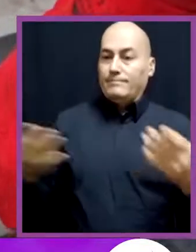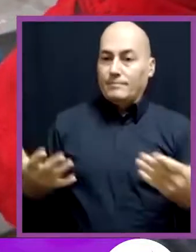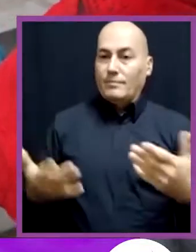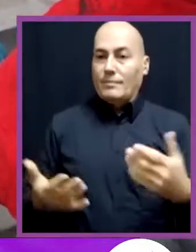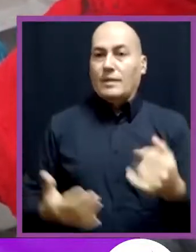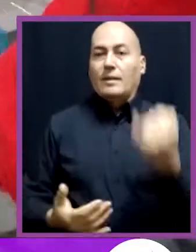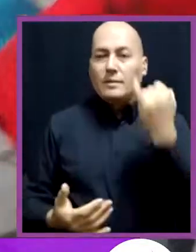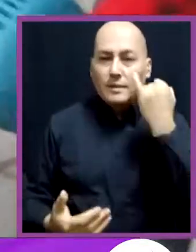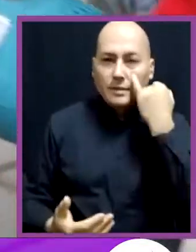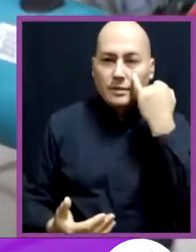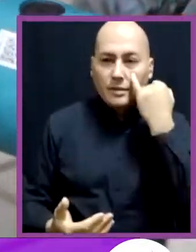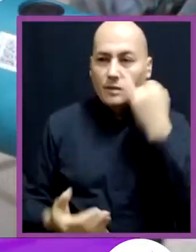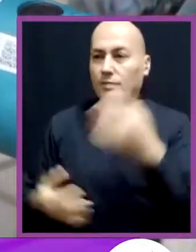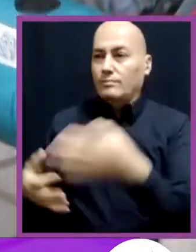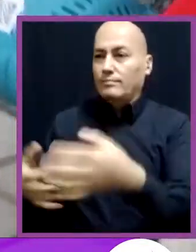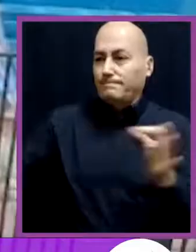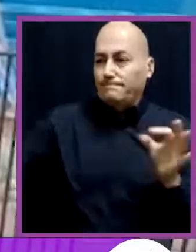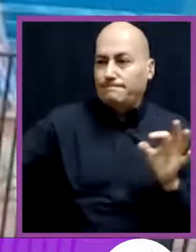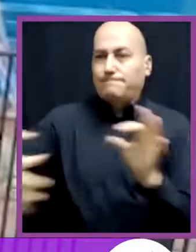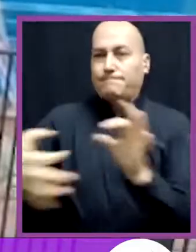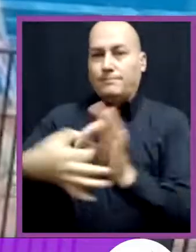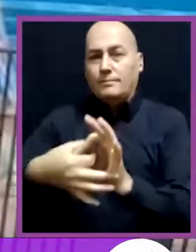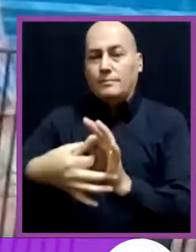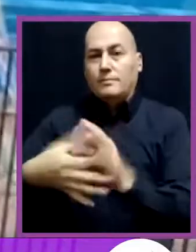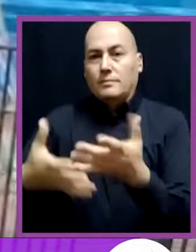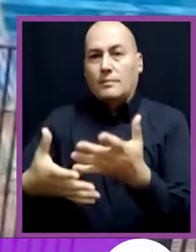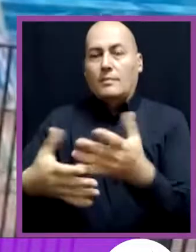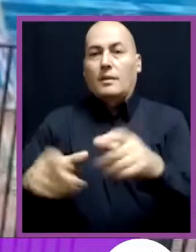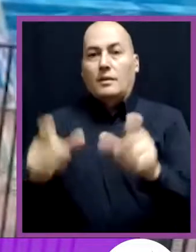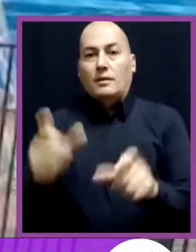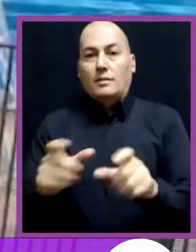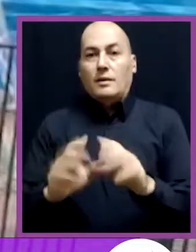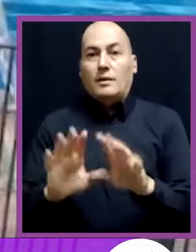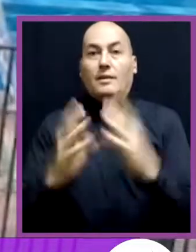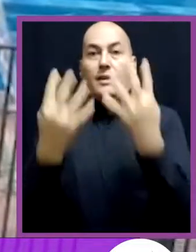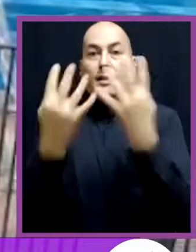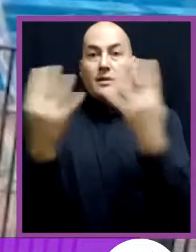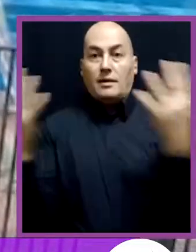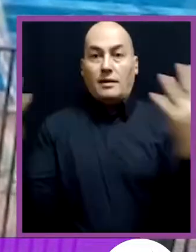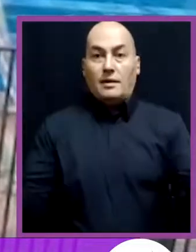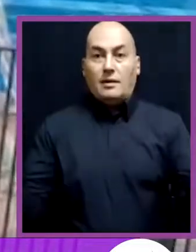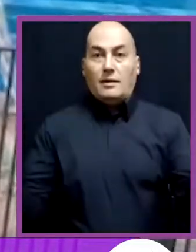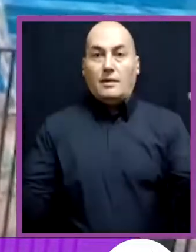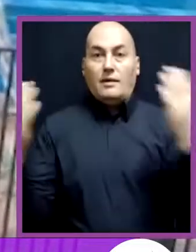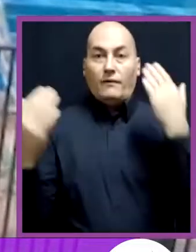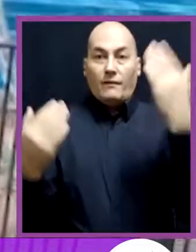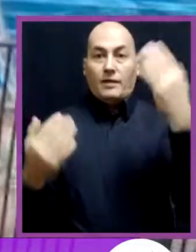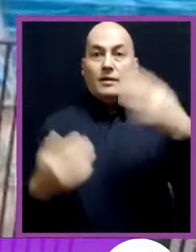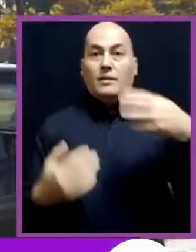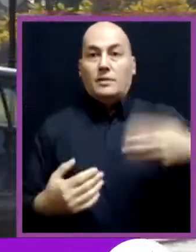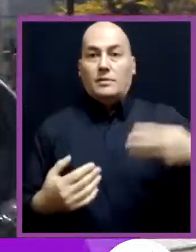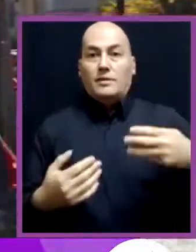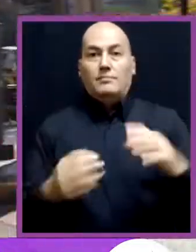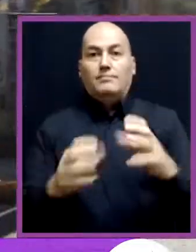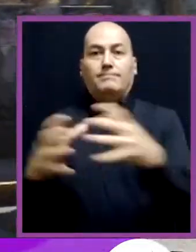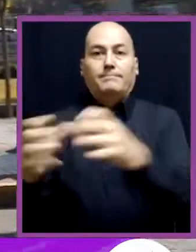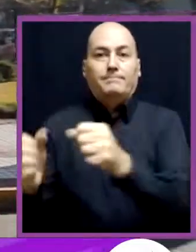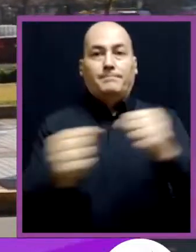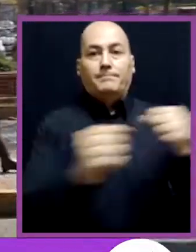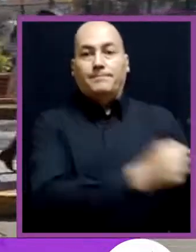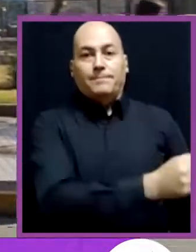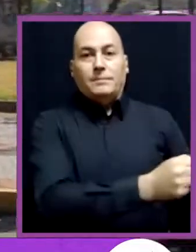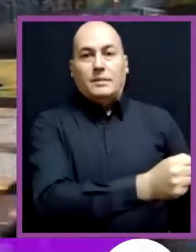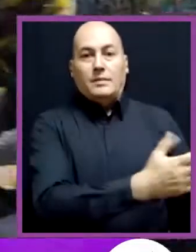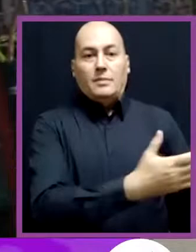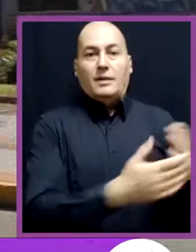la institucionalidad debe vincularse con su gente. Retirar la reja del frontis municipal significó devolver un